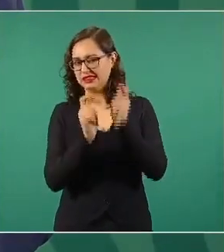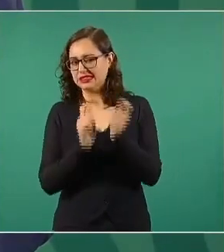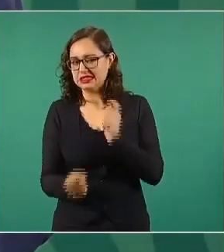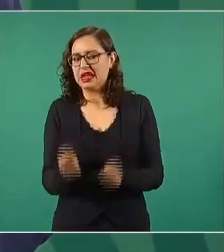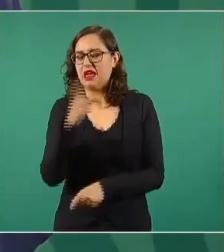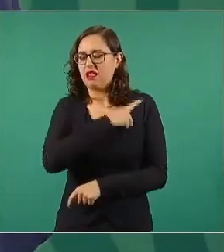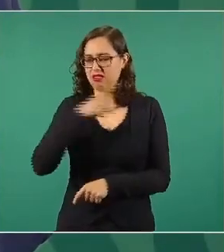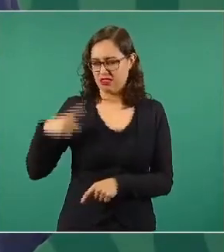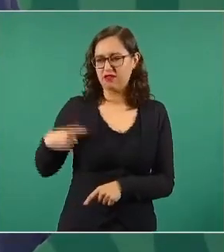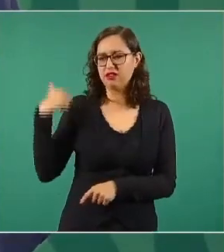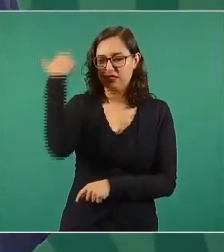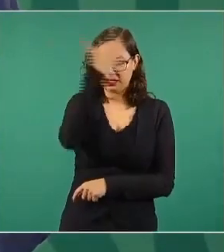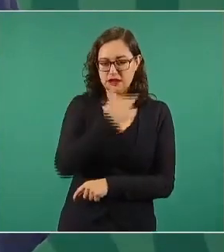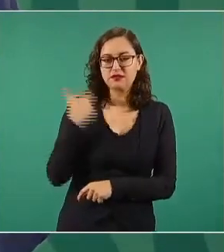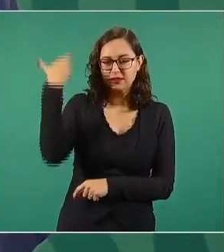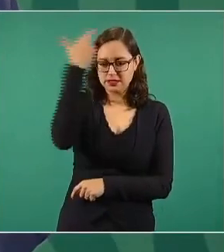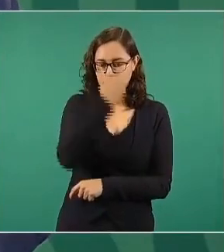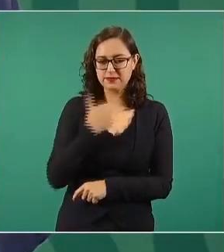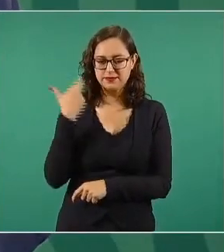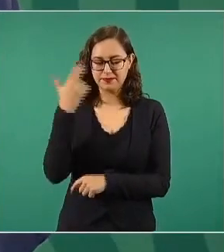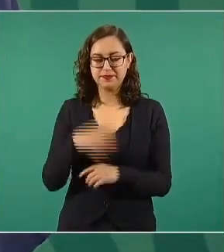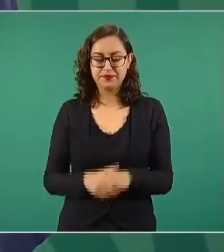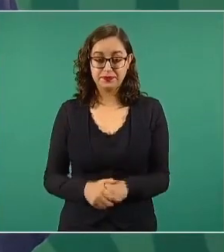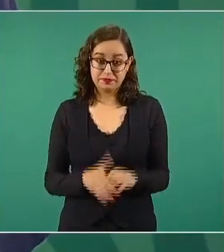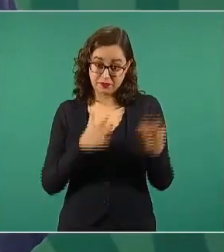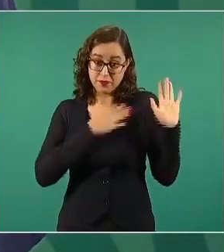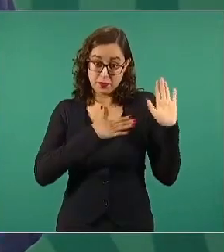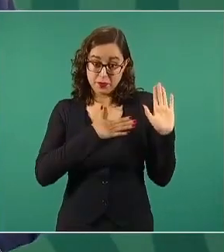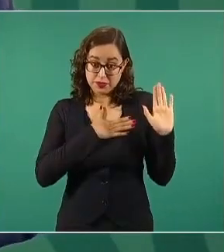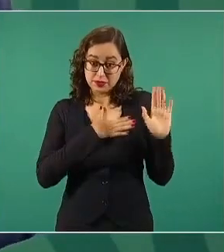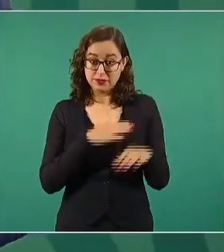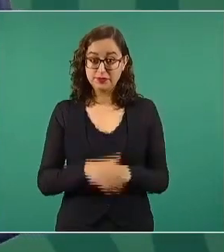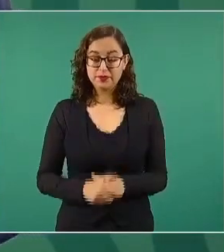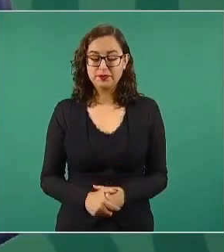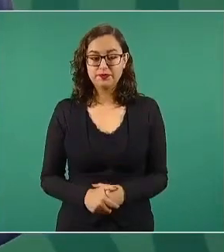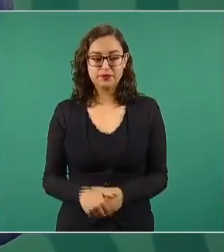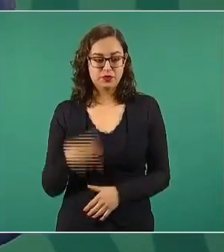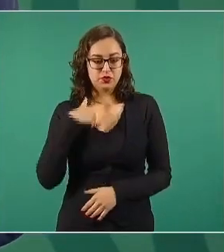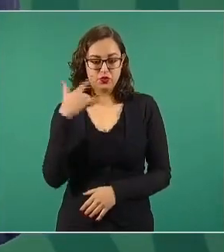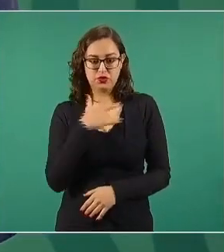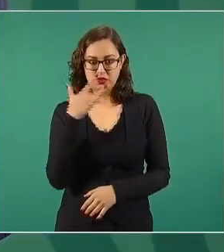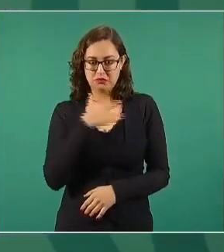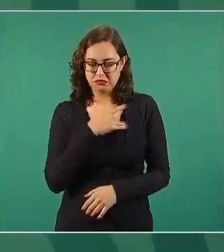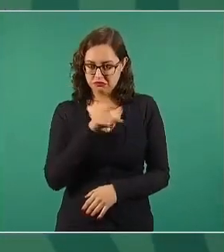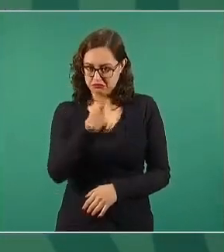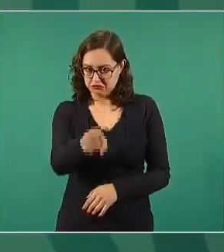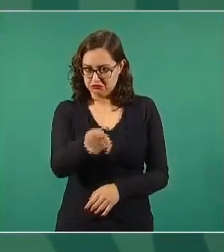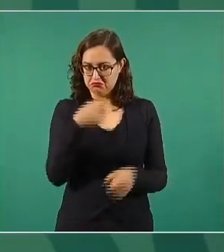estimula mucho de que haya agentes como tú,